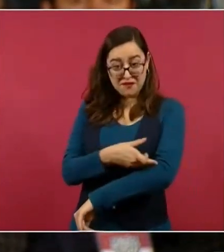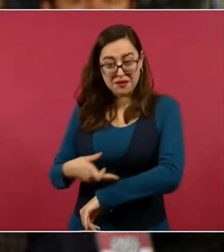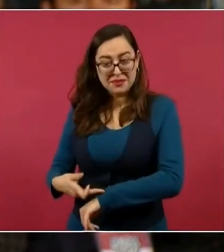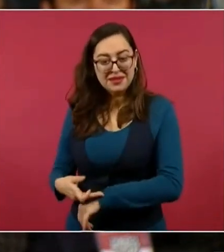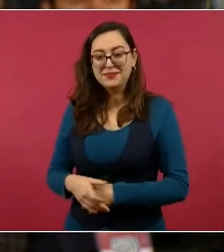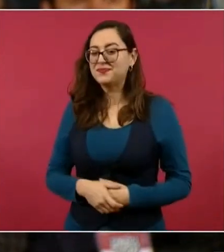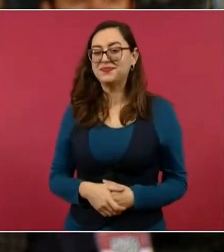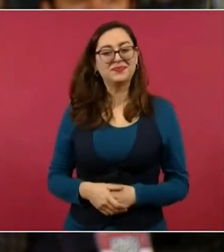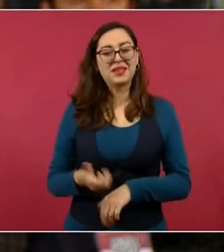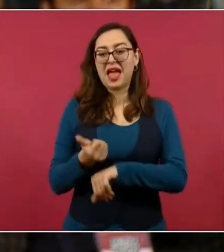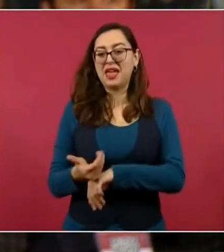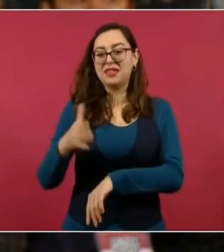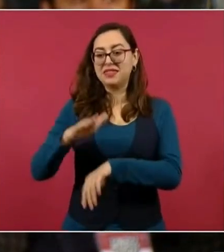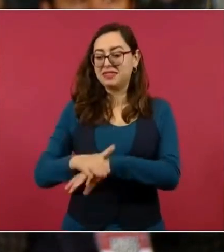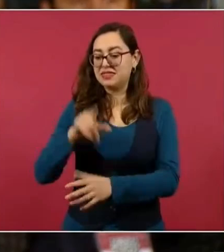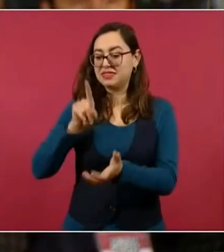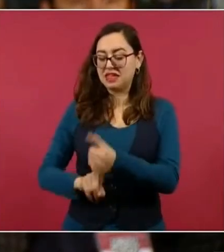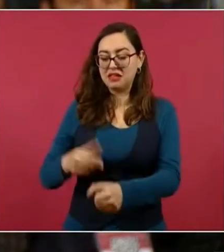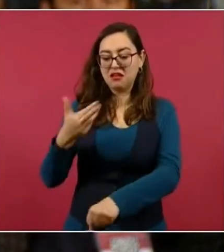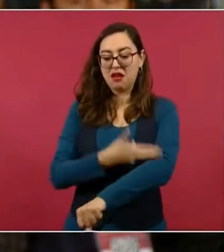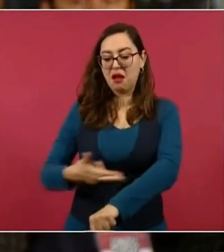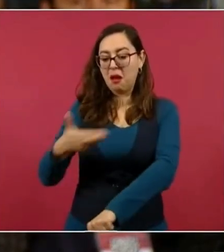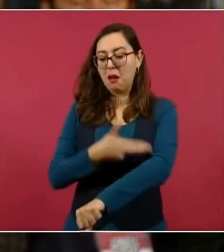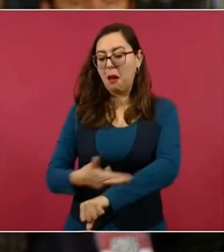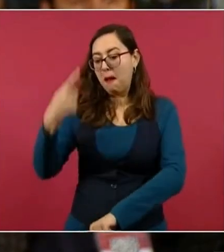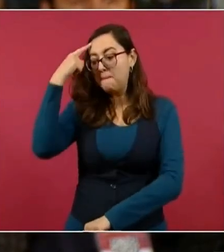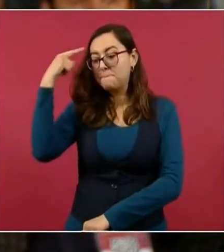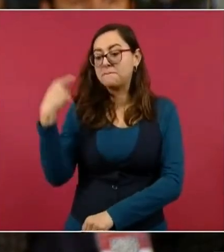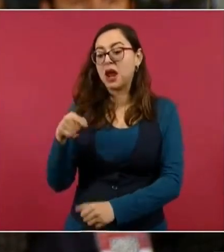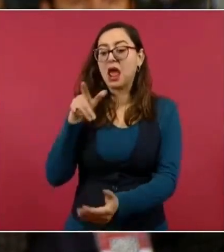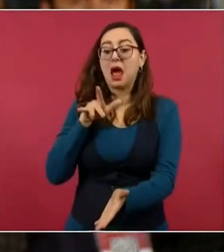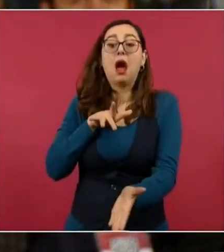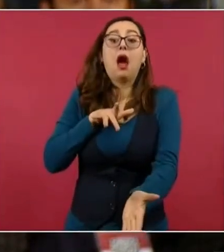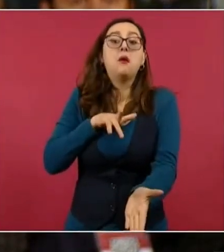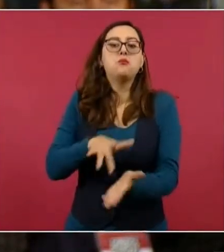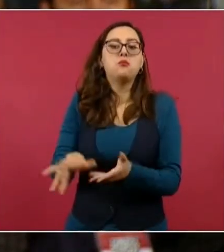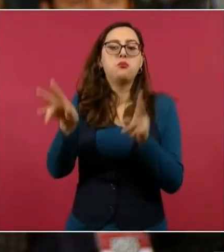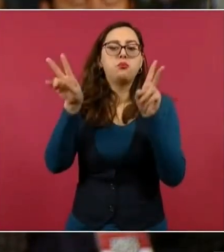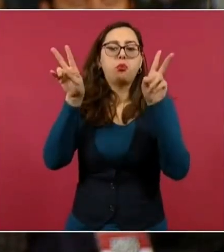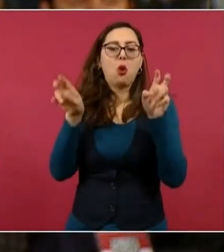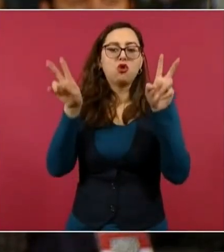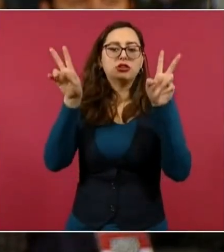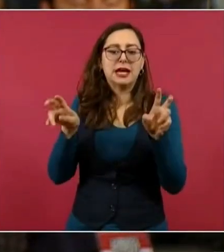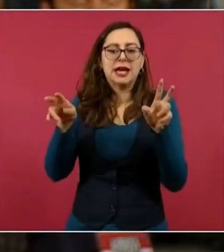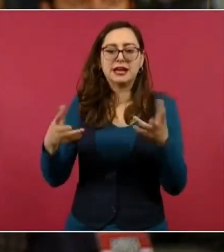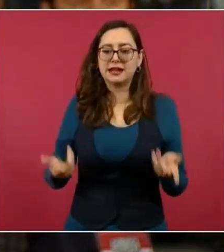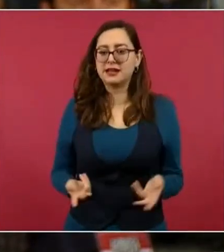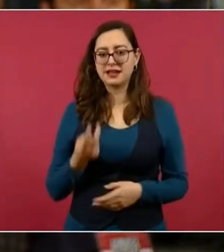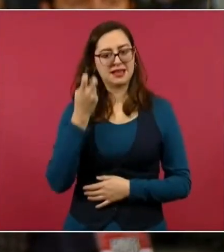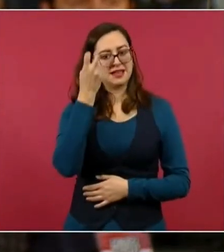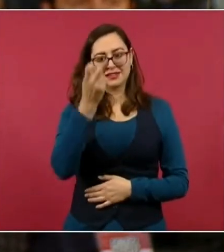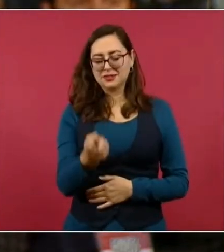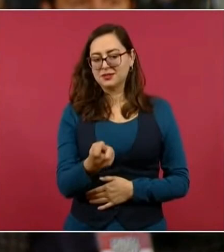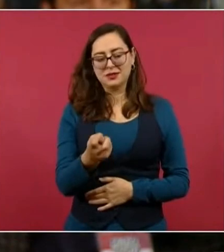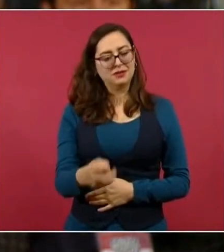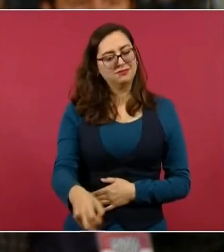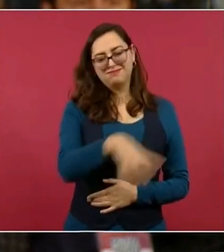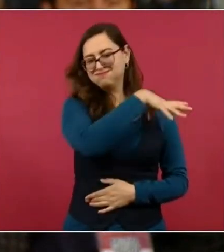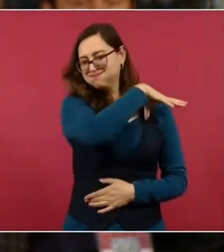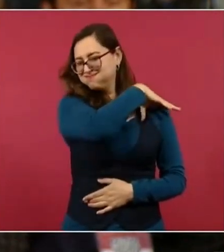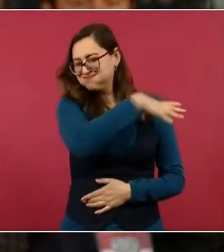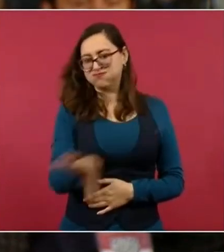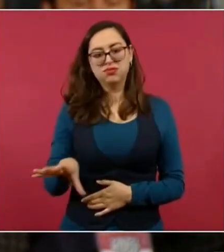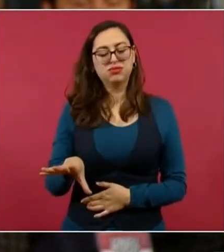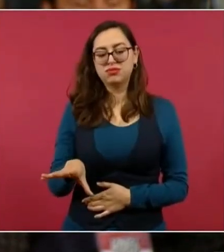gastos de administración del fideicomiso que se creó por órdenes de Calderón. Es absolutamente indignante lo que se hizo con este